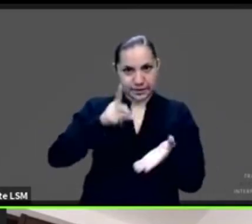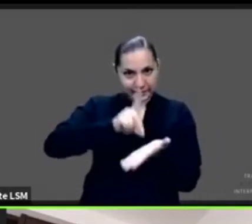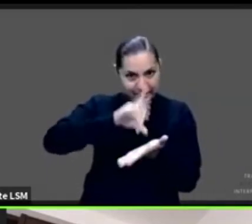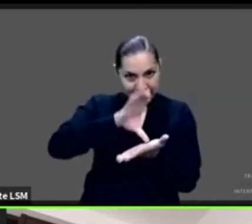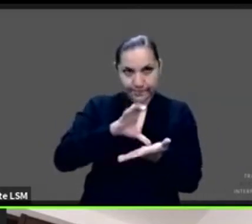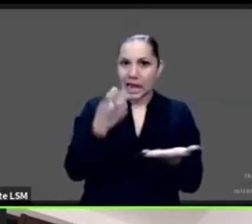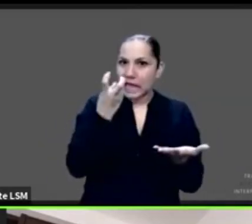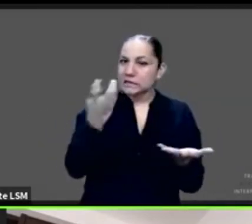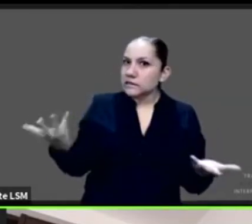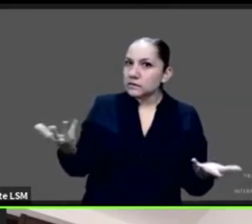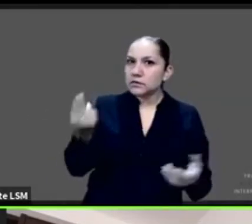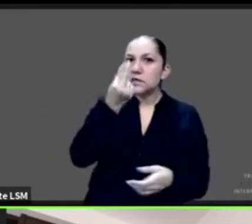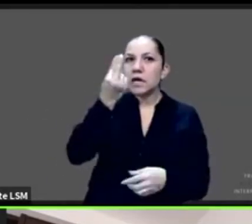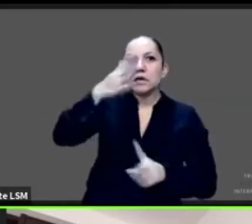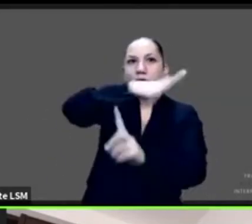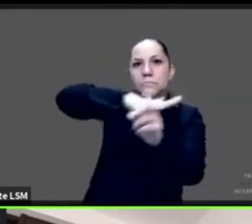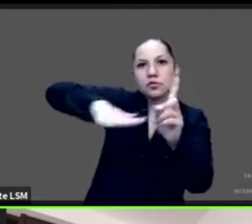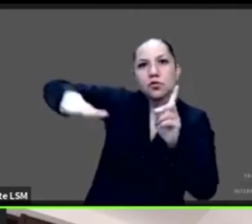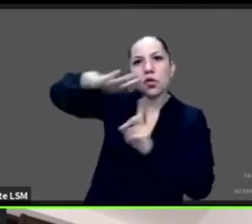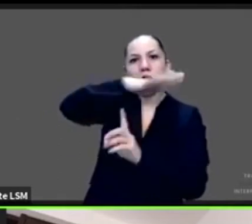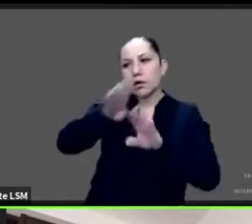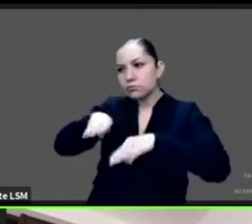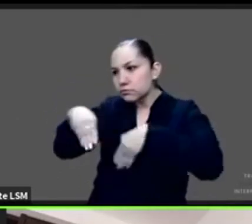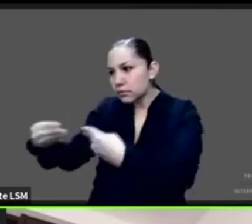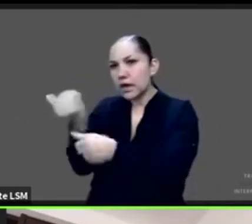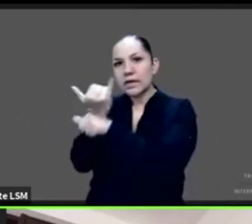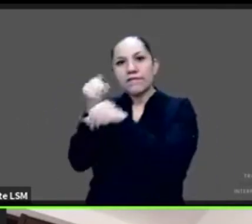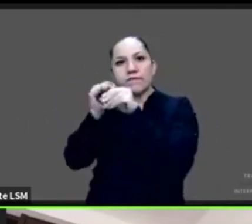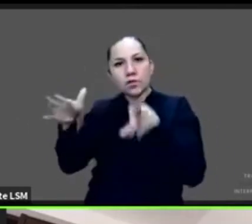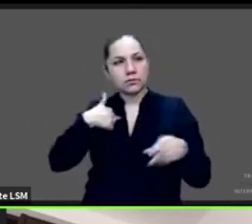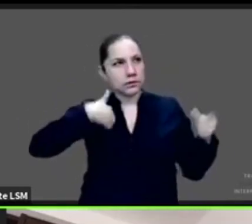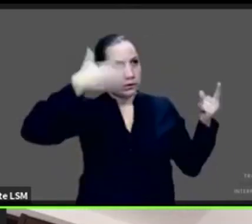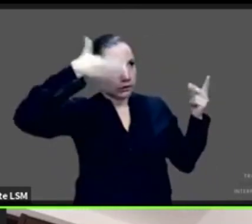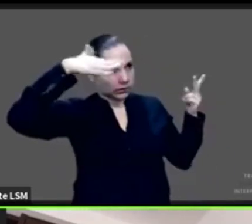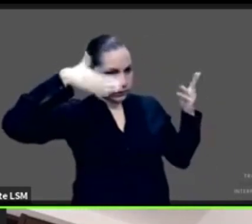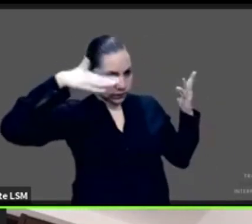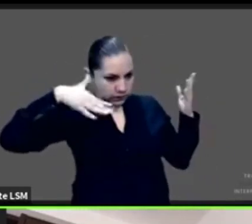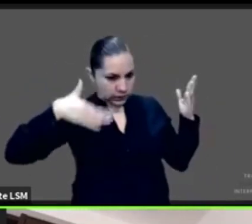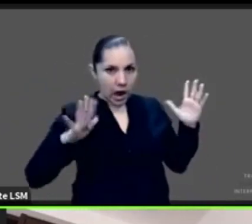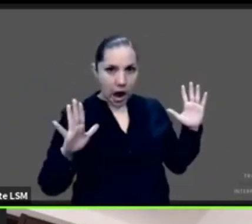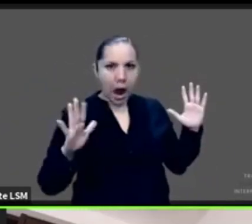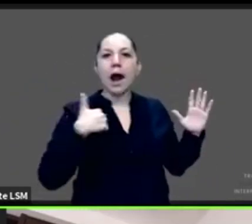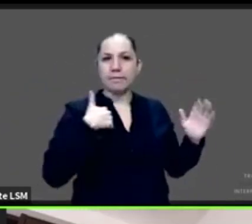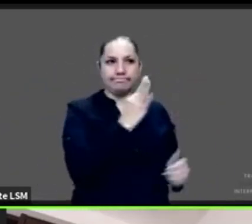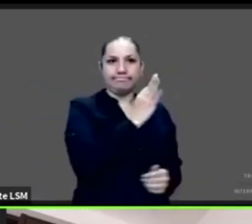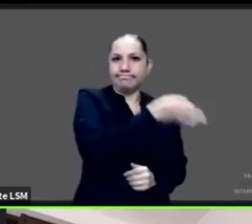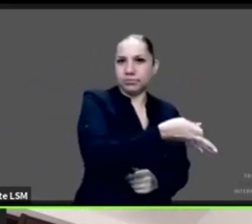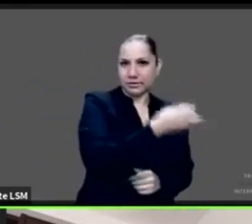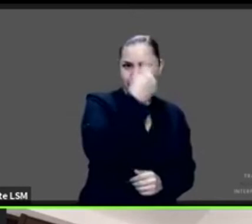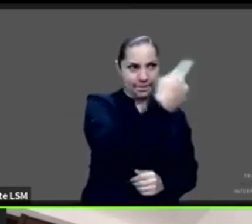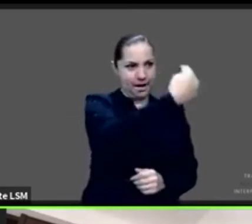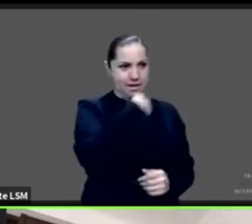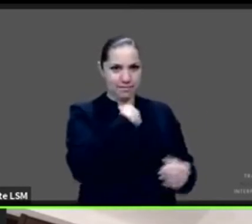obtener los consentimientos informados y poder realizar apegos al tratamiento, también presentan otros retos sensoriales, ¿no?